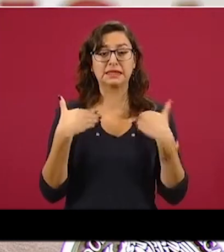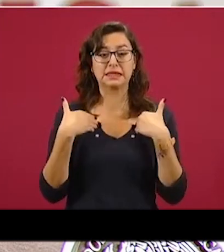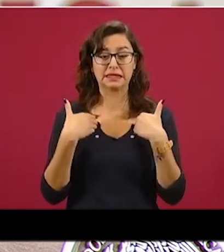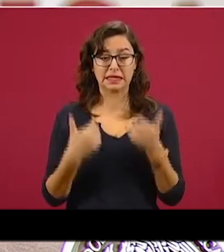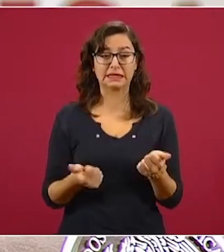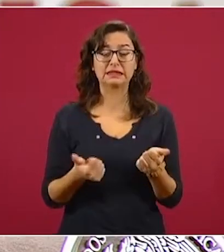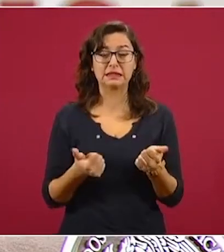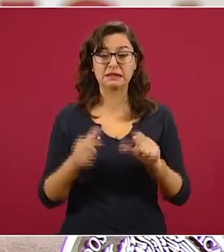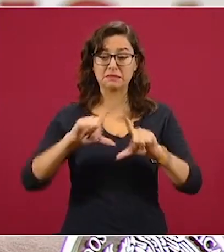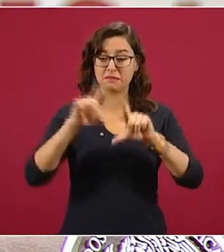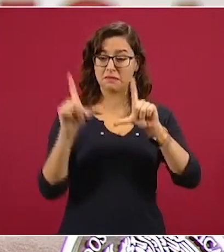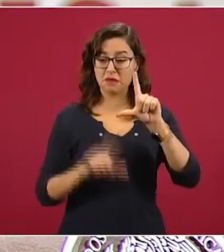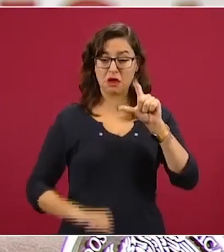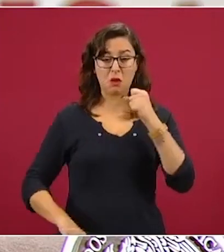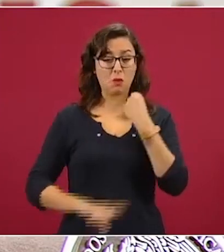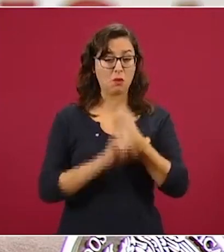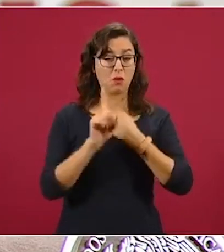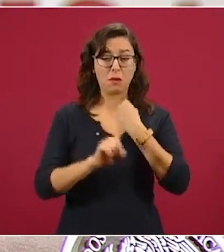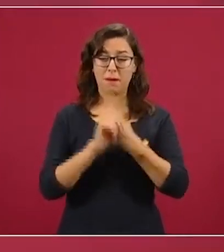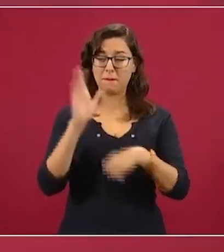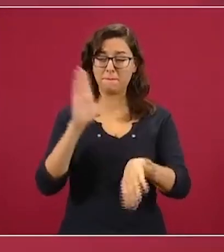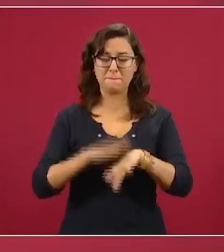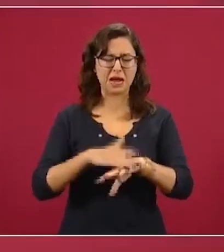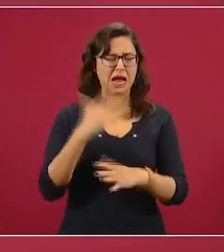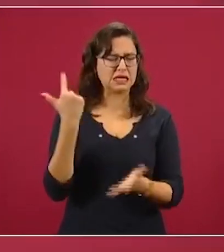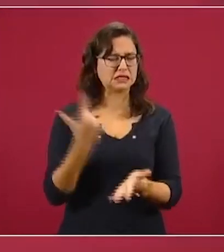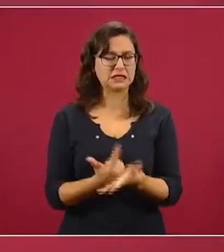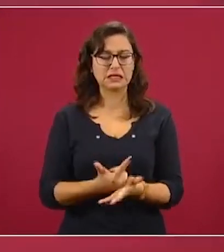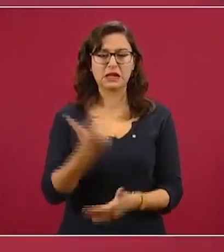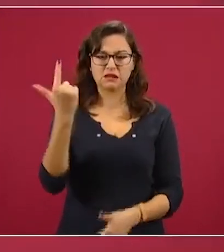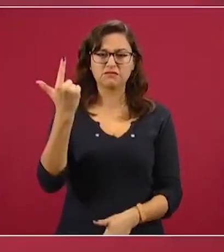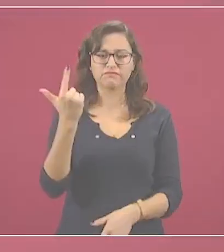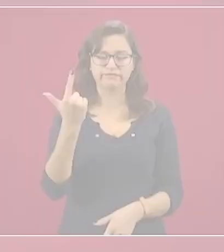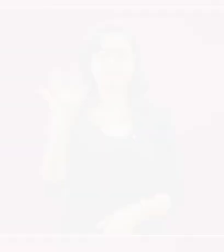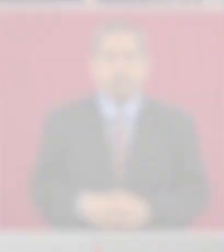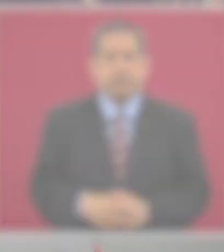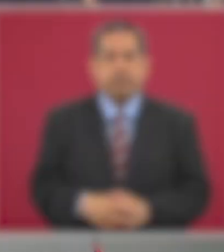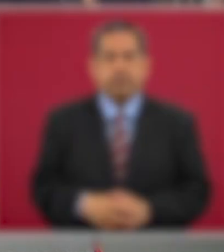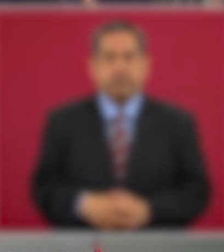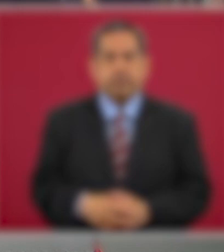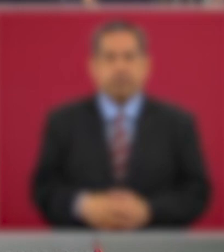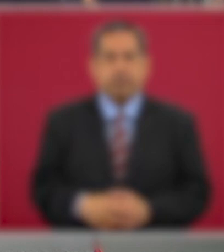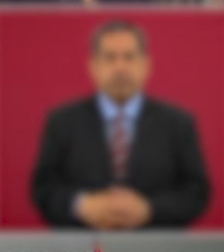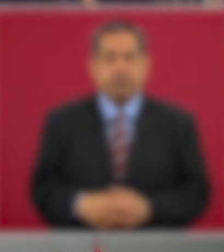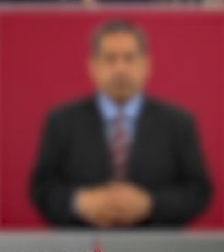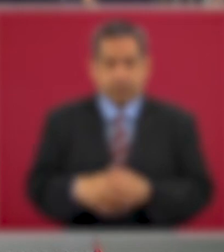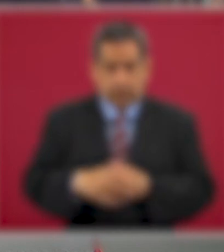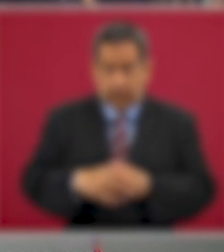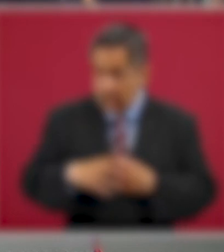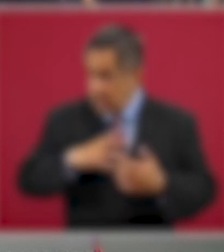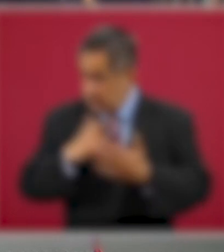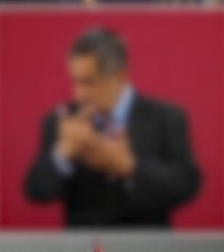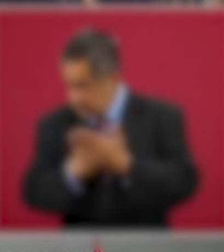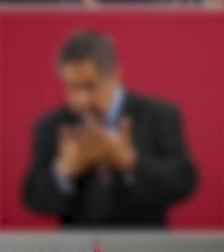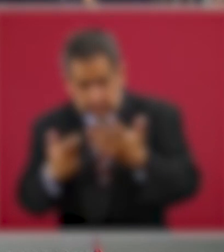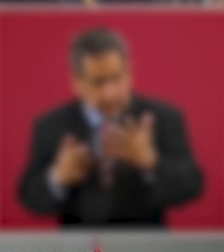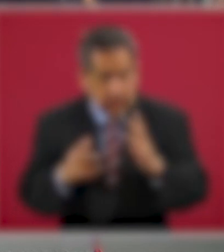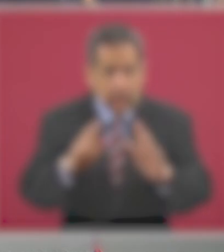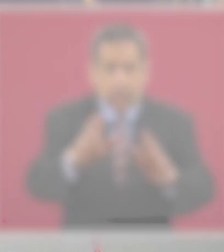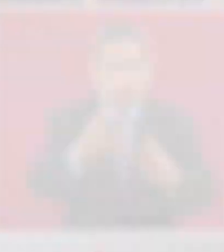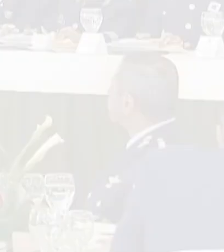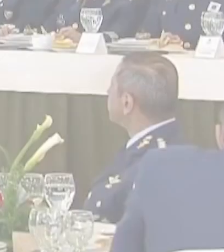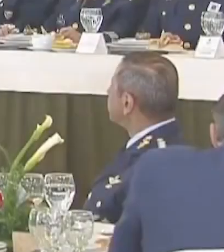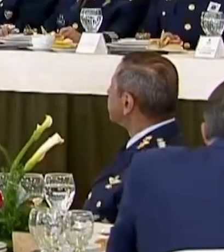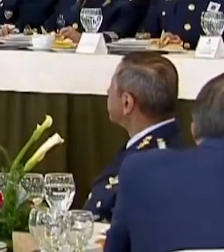problema de México es la corrupción. El presidente calificó los hechos como una situación